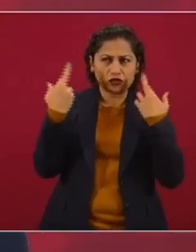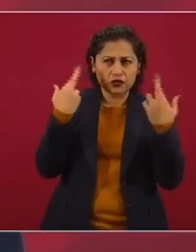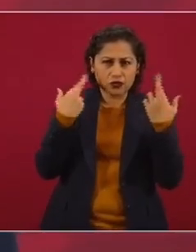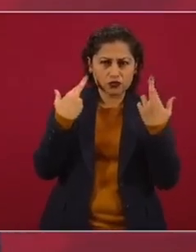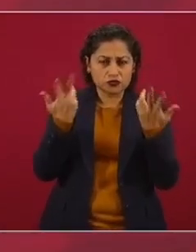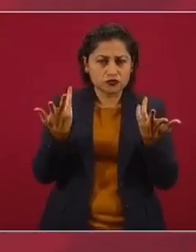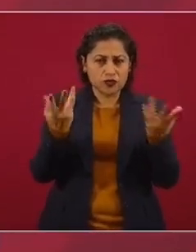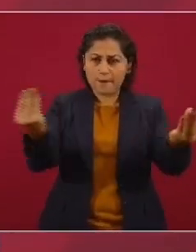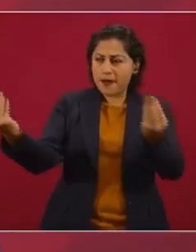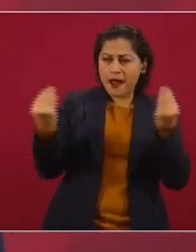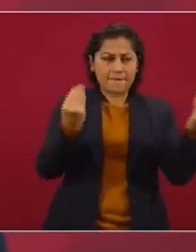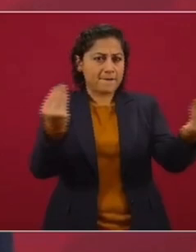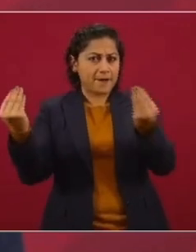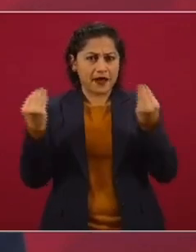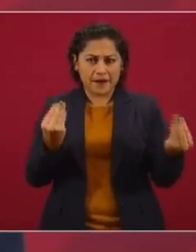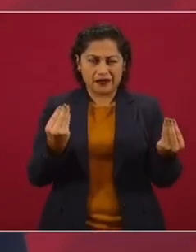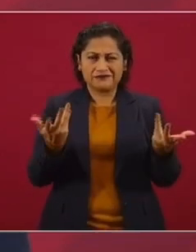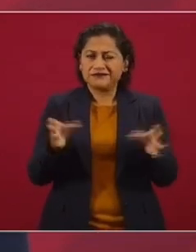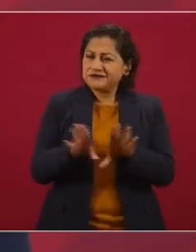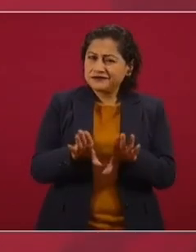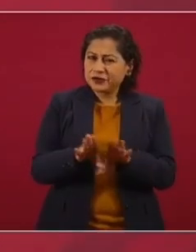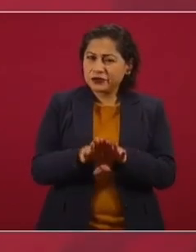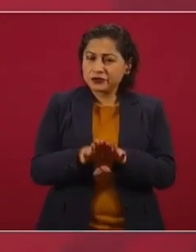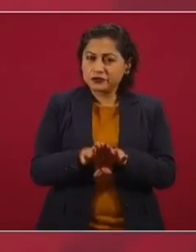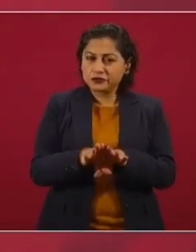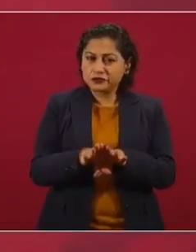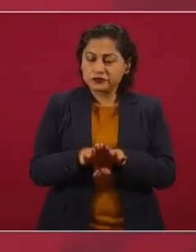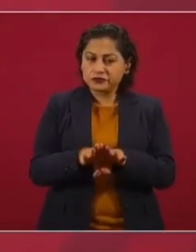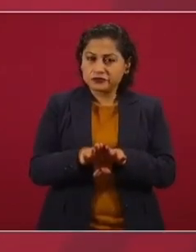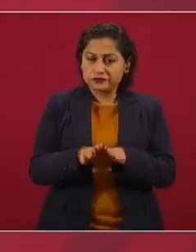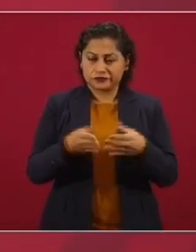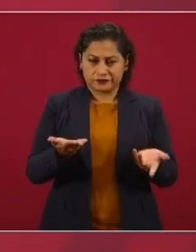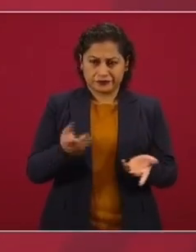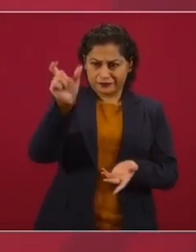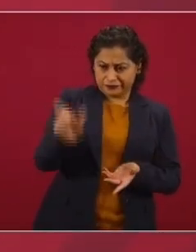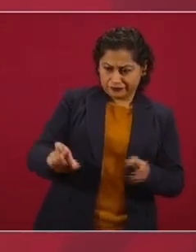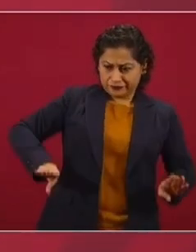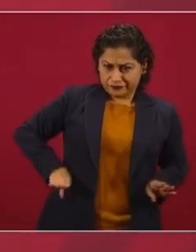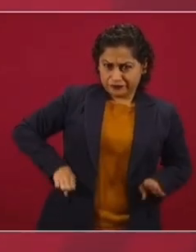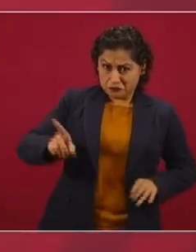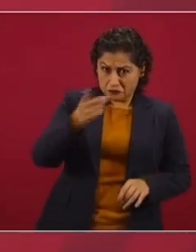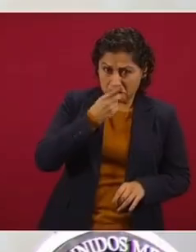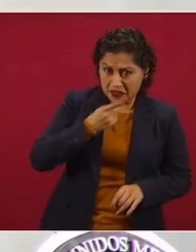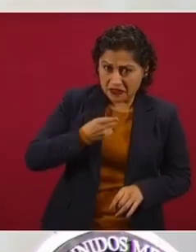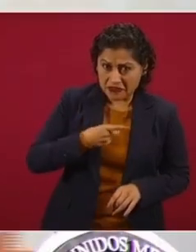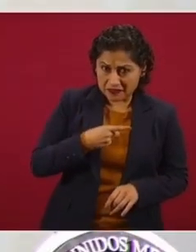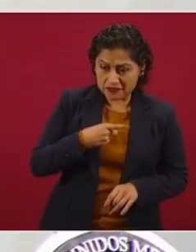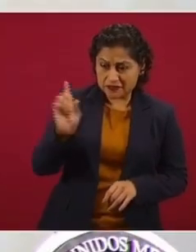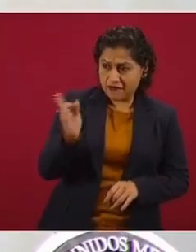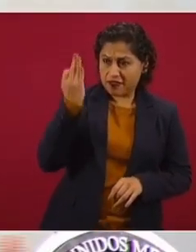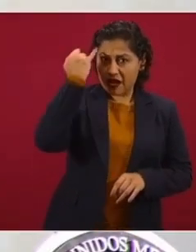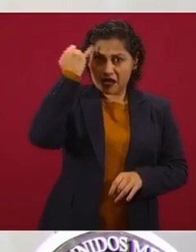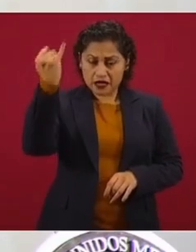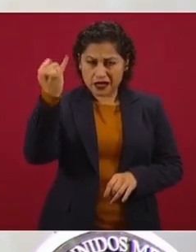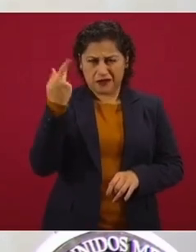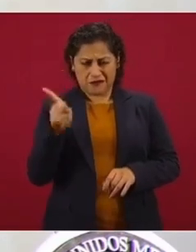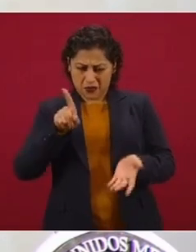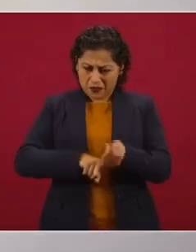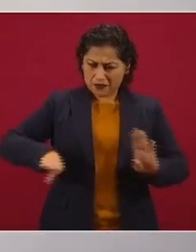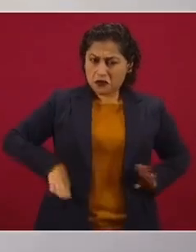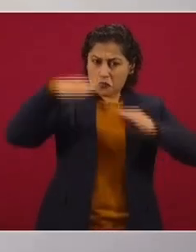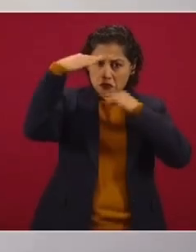federalistas de personas conservadoras, pues es algo extraño.